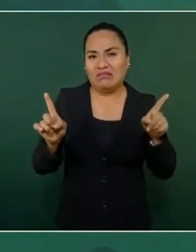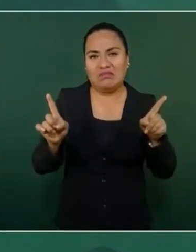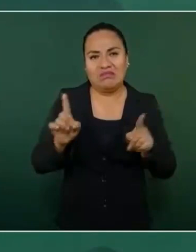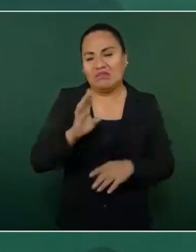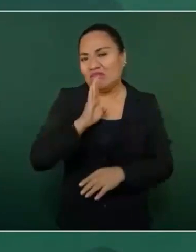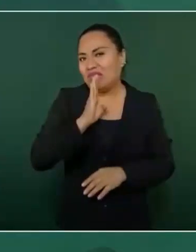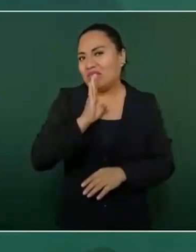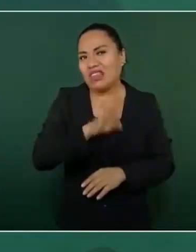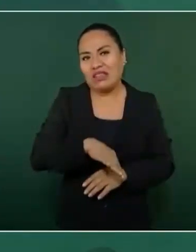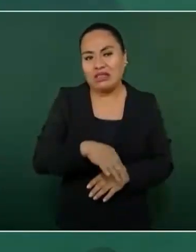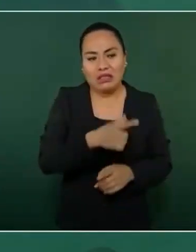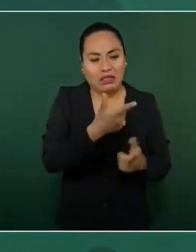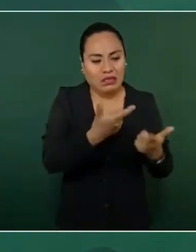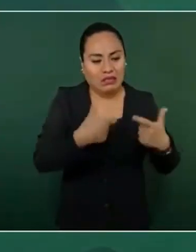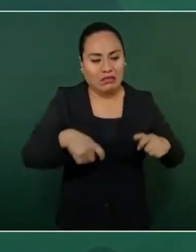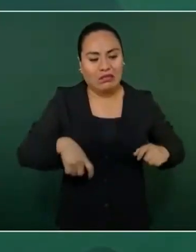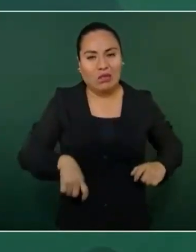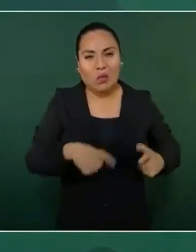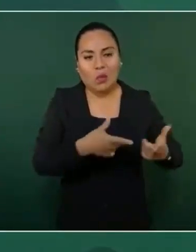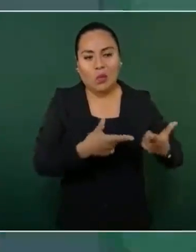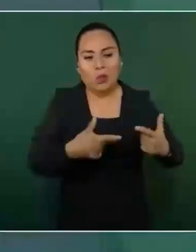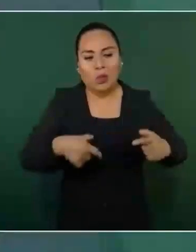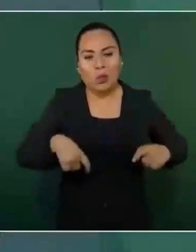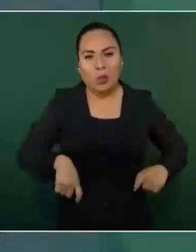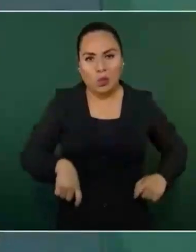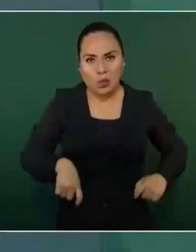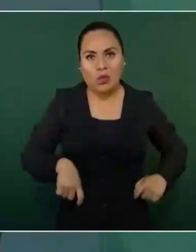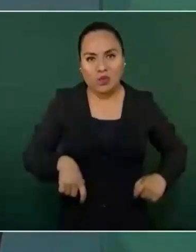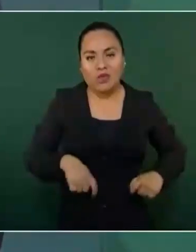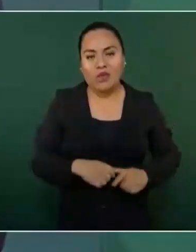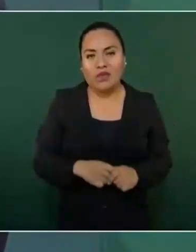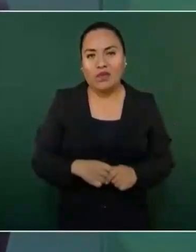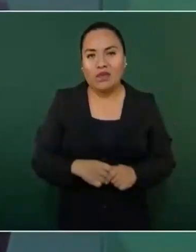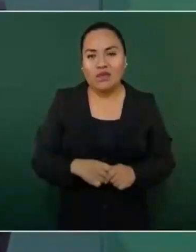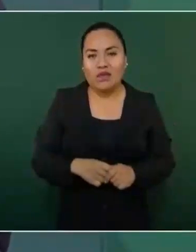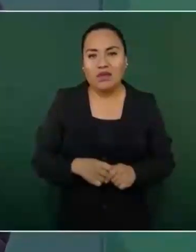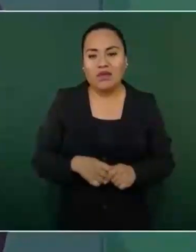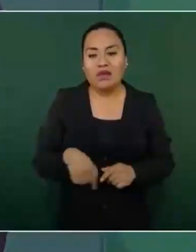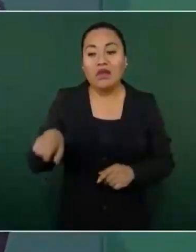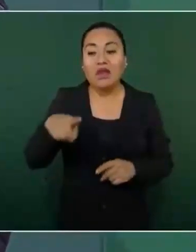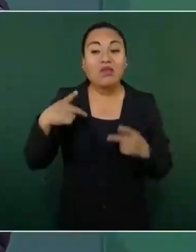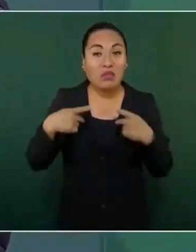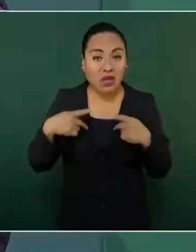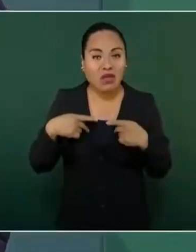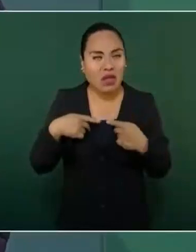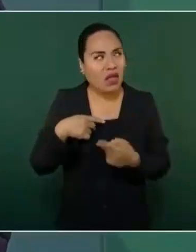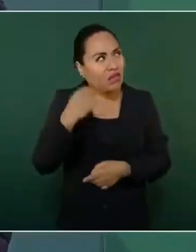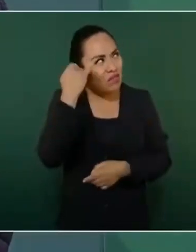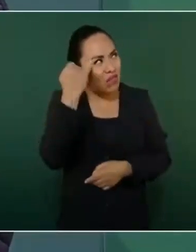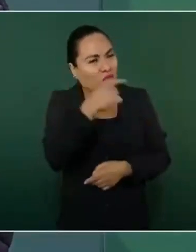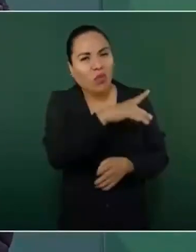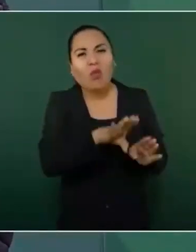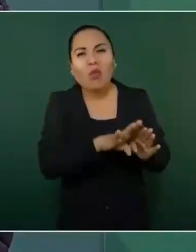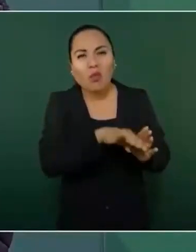podían decir ellos, si roban arriba, ¿por qué no voy a robar yo?